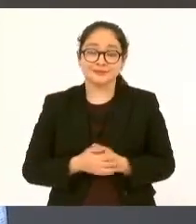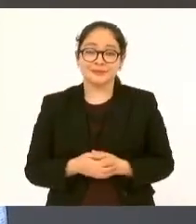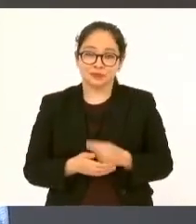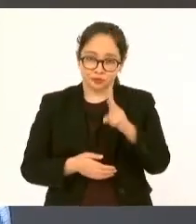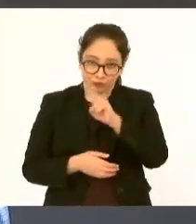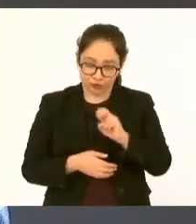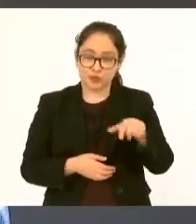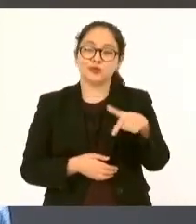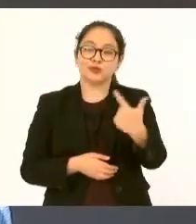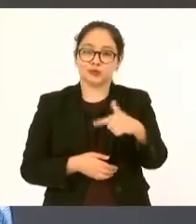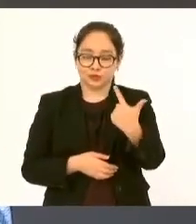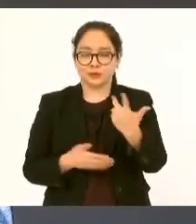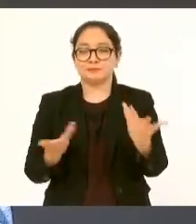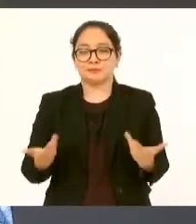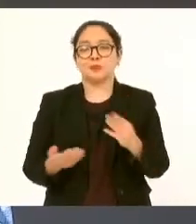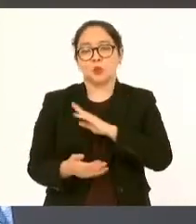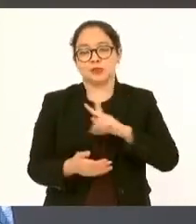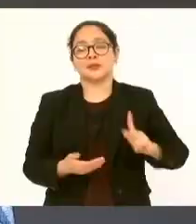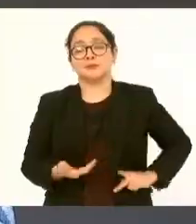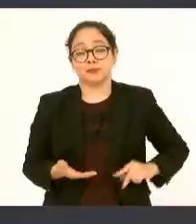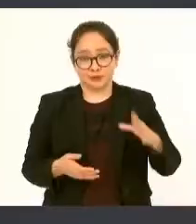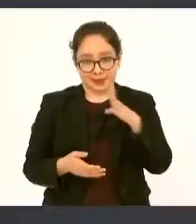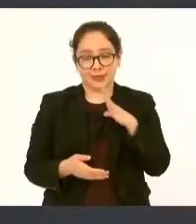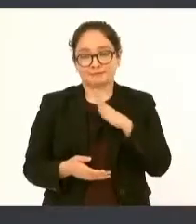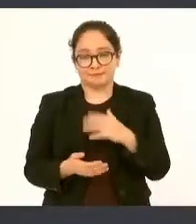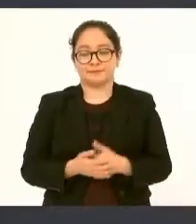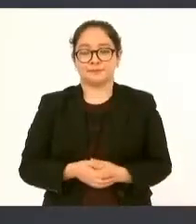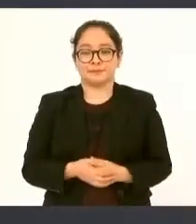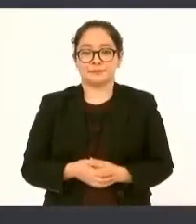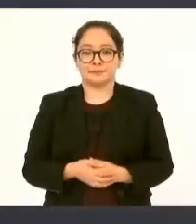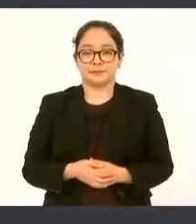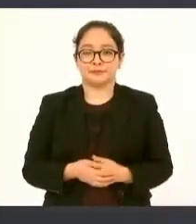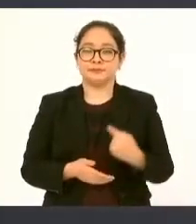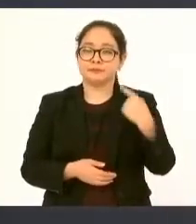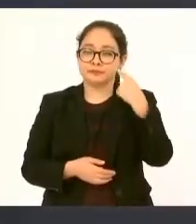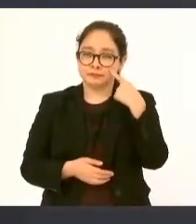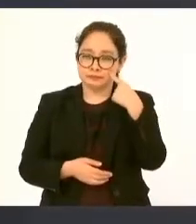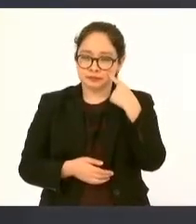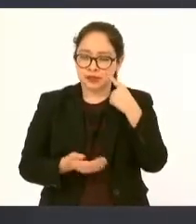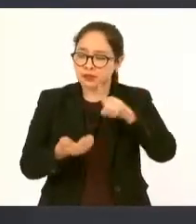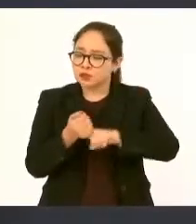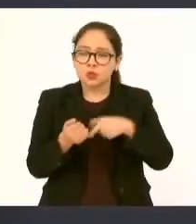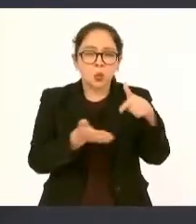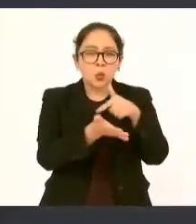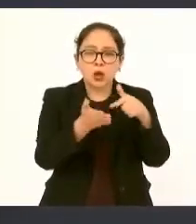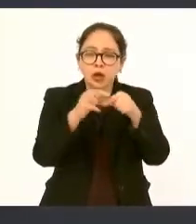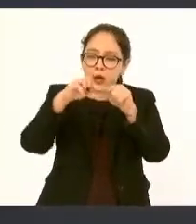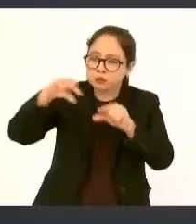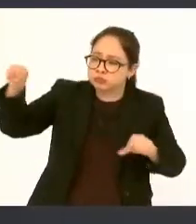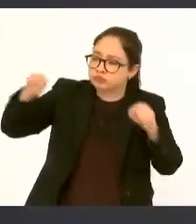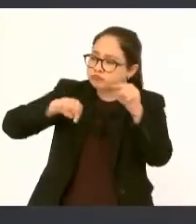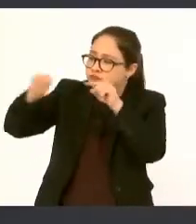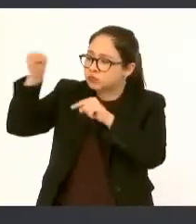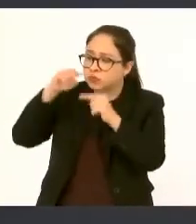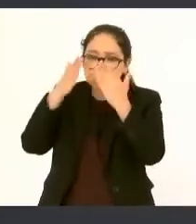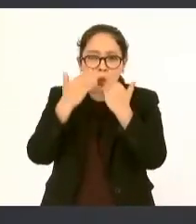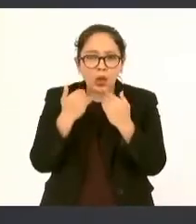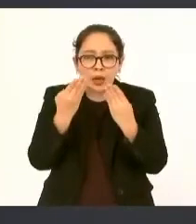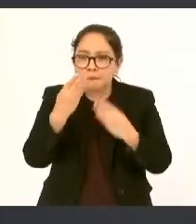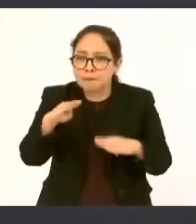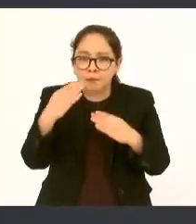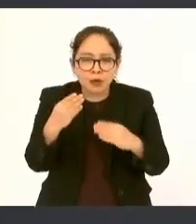doscientos doce municipios pero en la mayoría de los municipios de Veracruz no hay sucursales bancarias